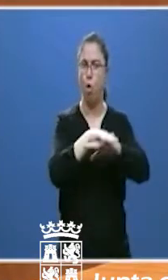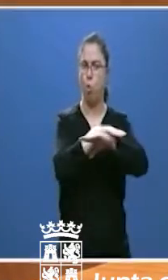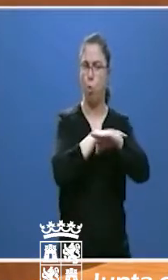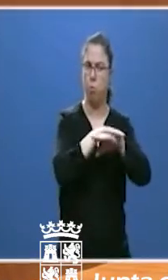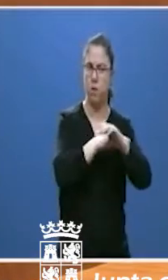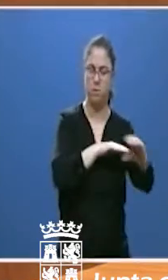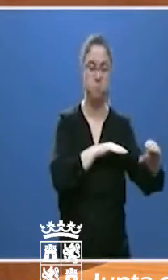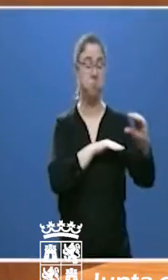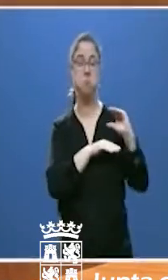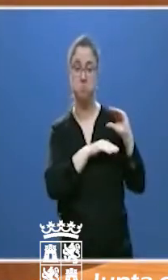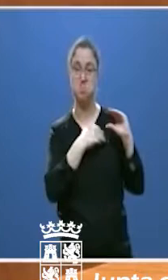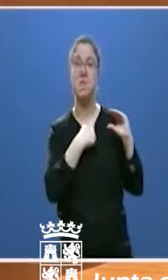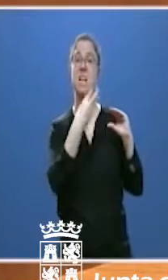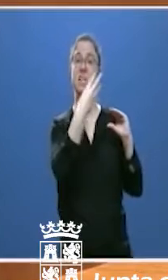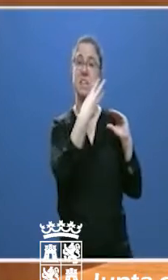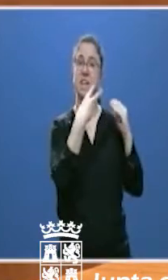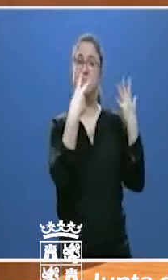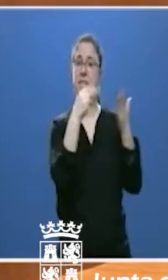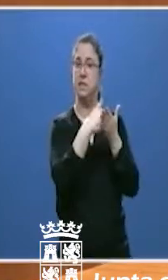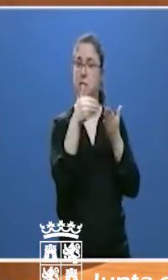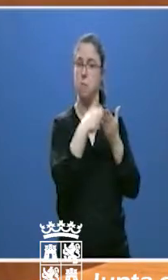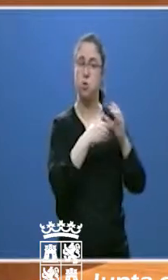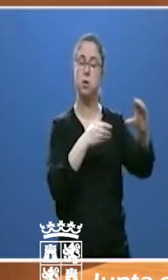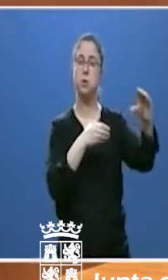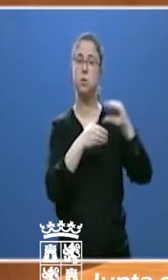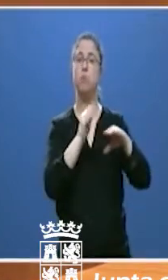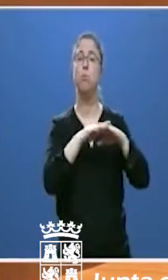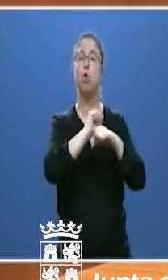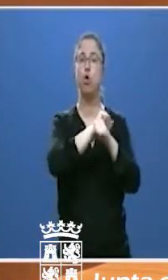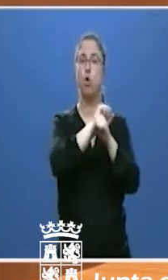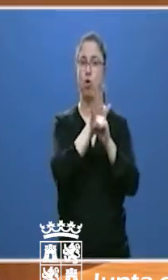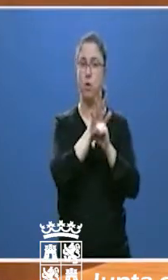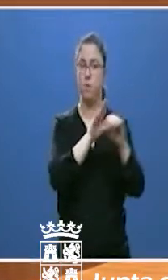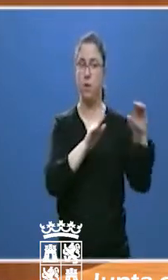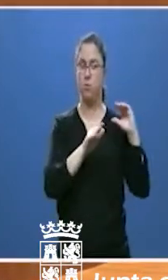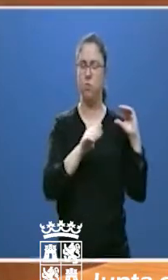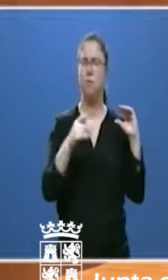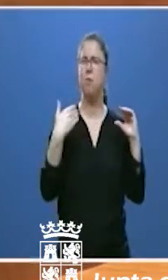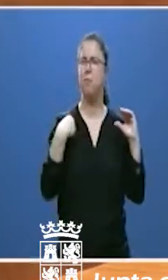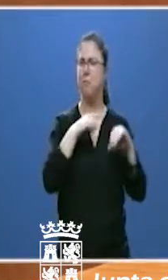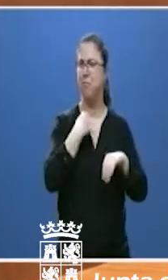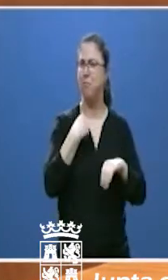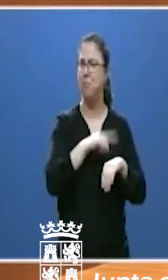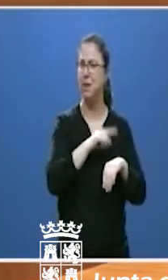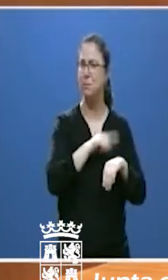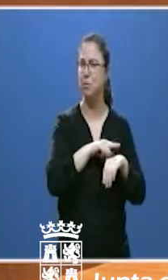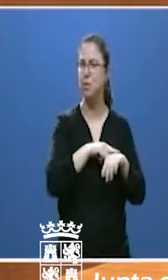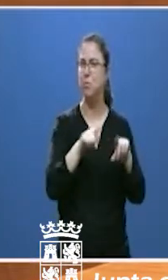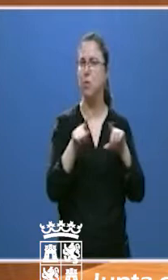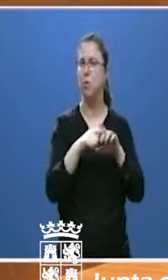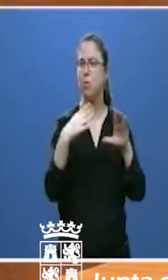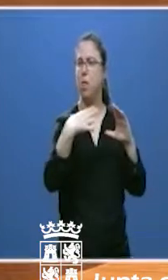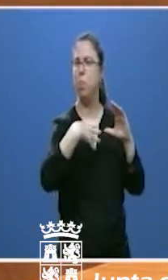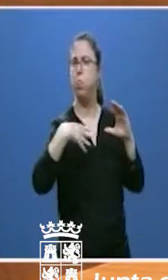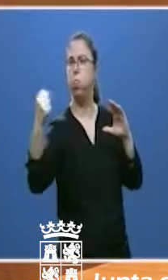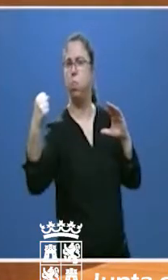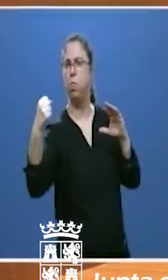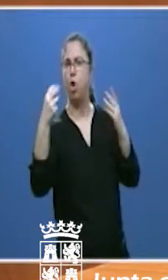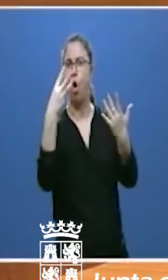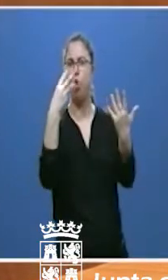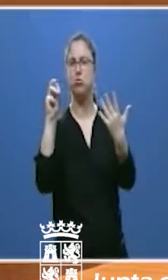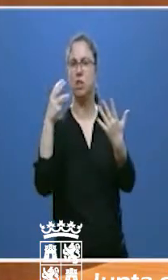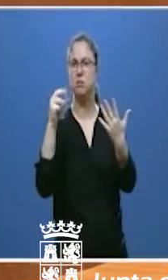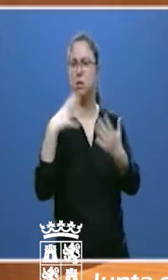aporte 37 millones de euros con motivo del coronavirus y que con la otra, por el mismo motivo, nos detraiga 80